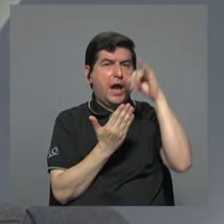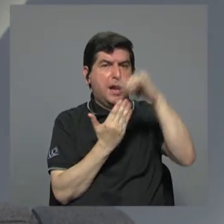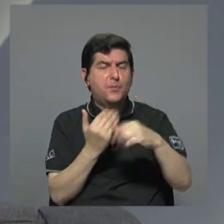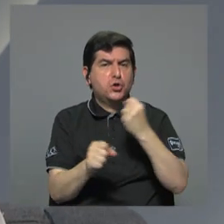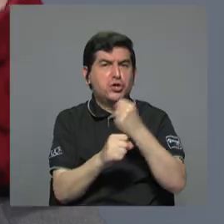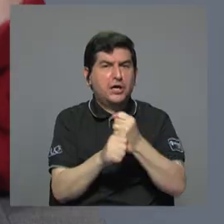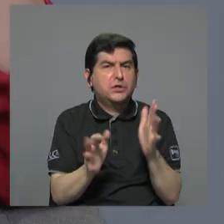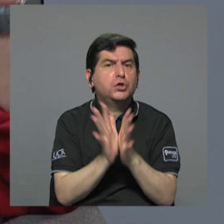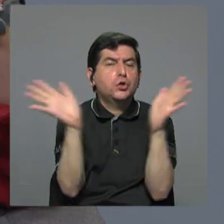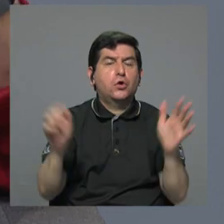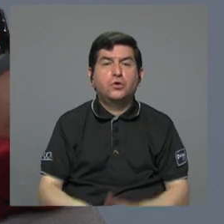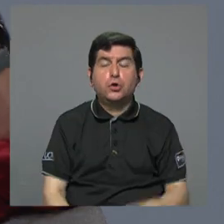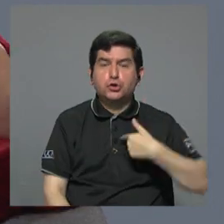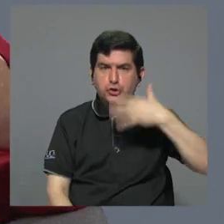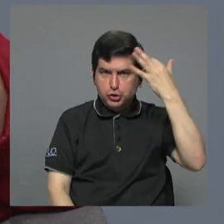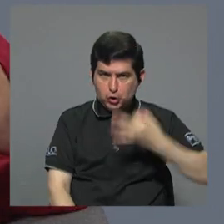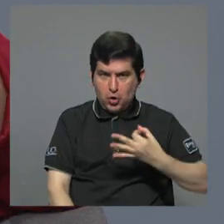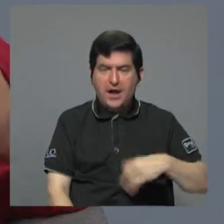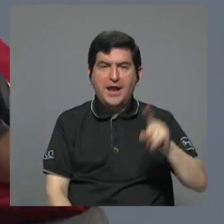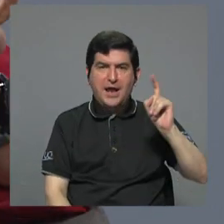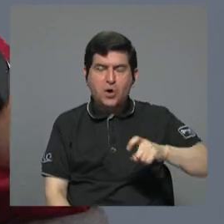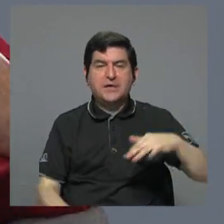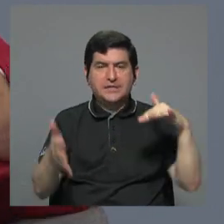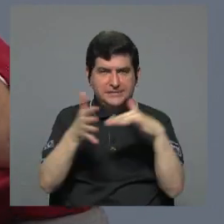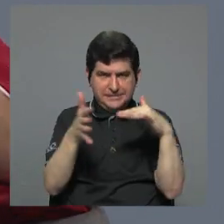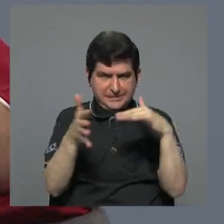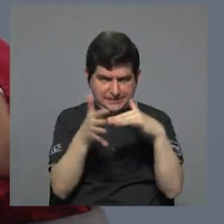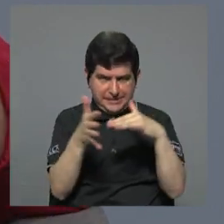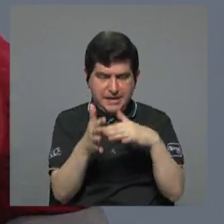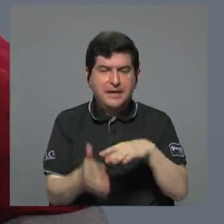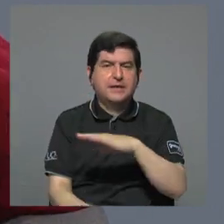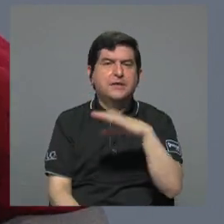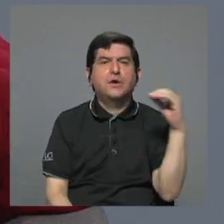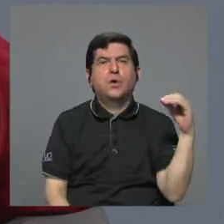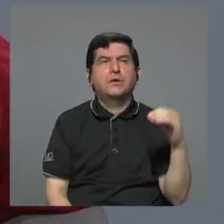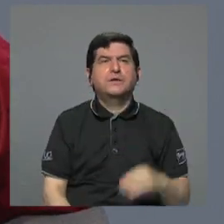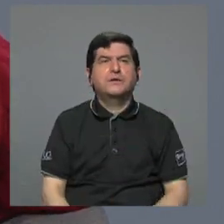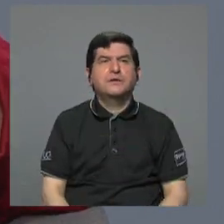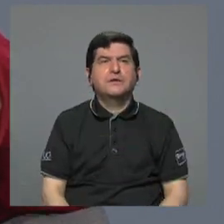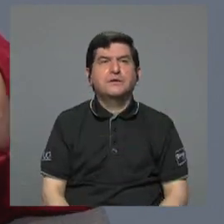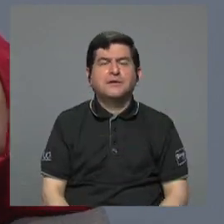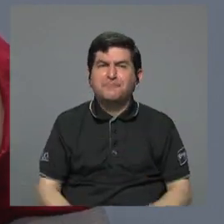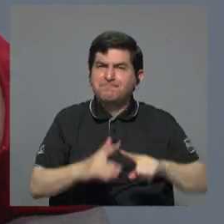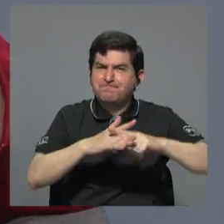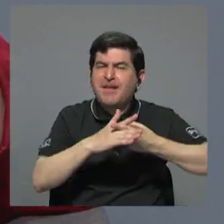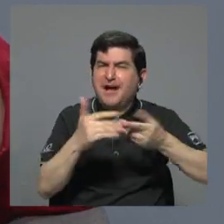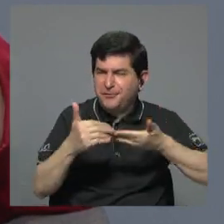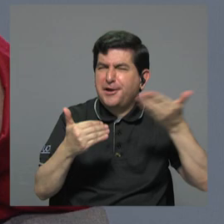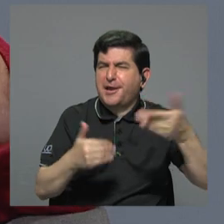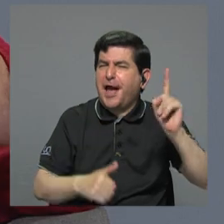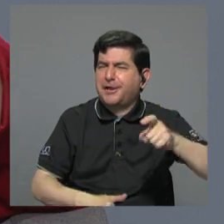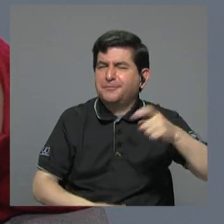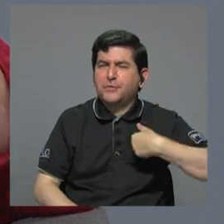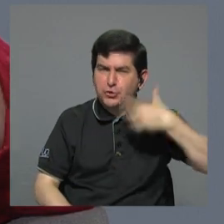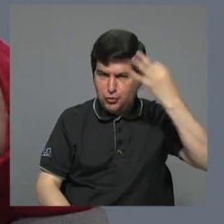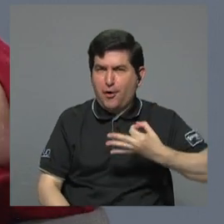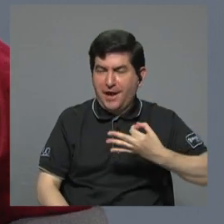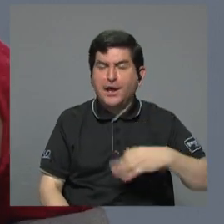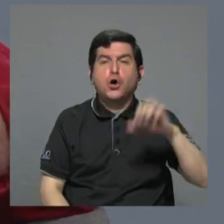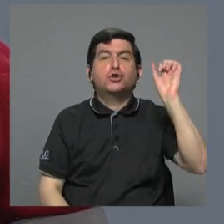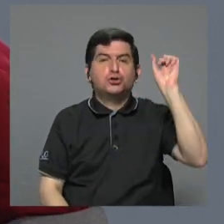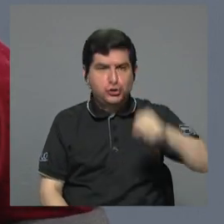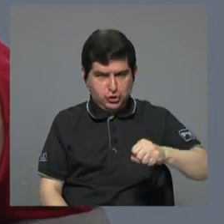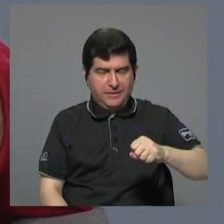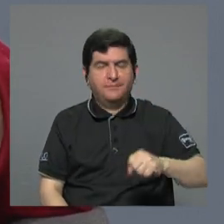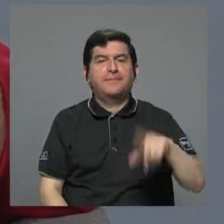empleo público? Yo considero que se debe estudiar y que se debe arreglar muchas cosas. Yo considero que sí